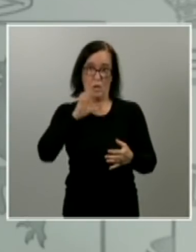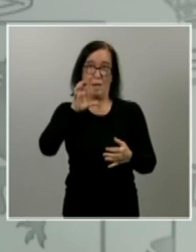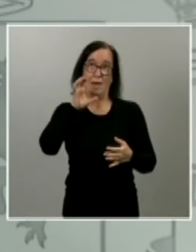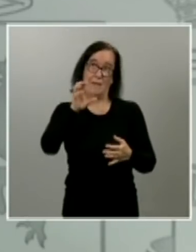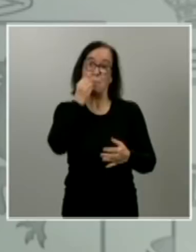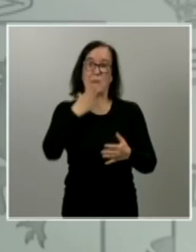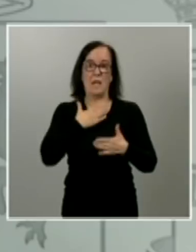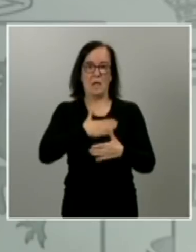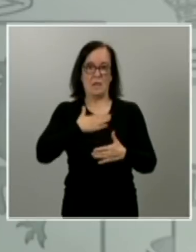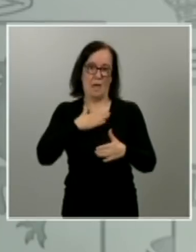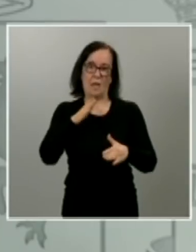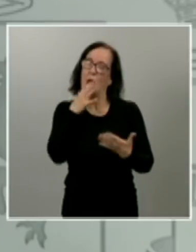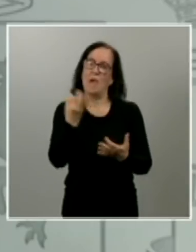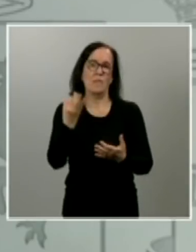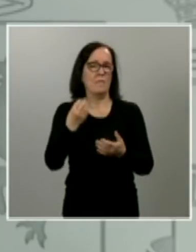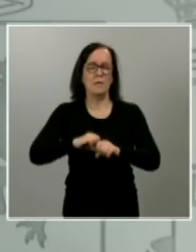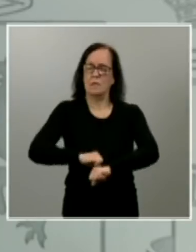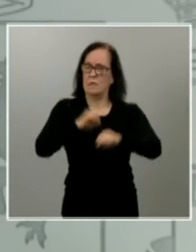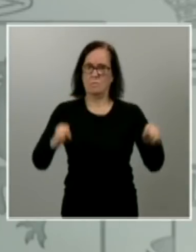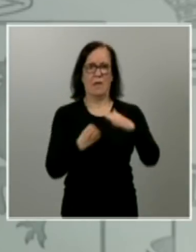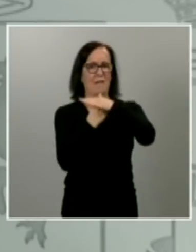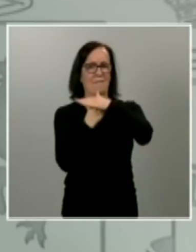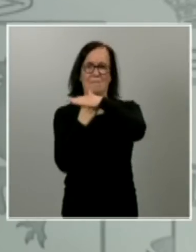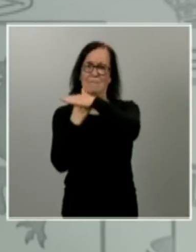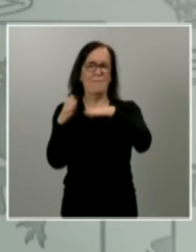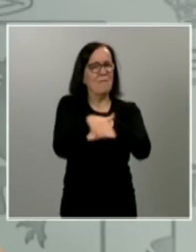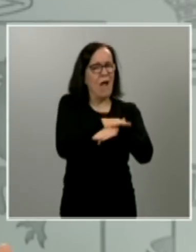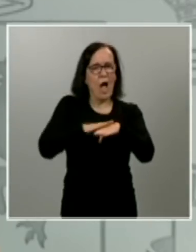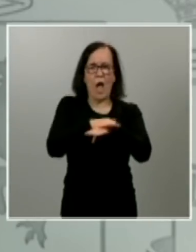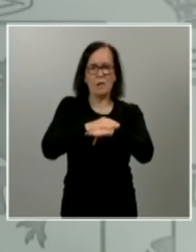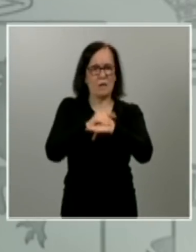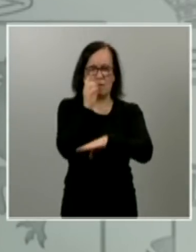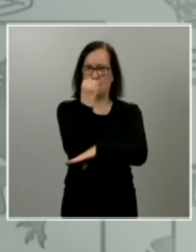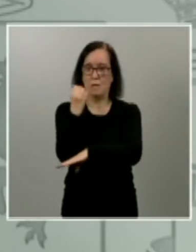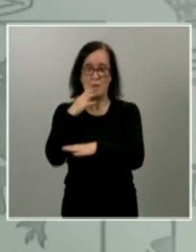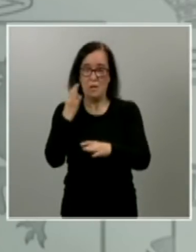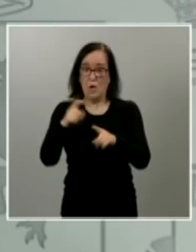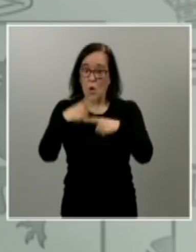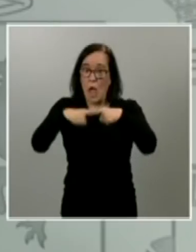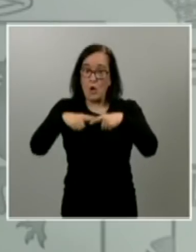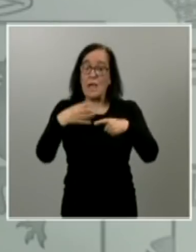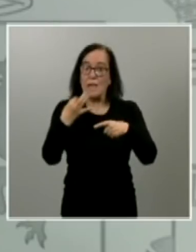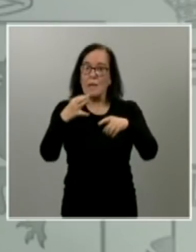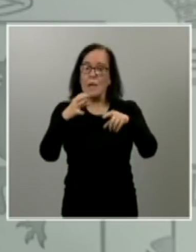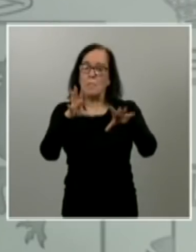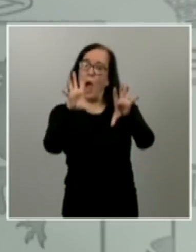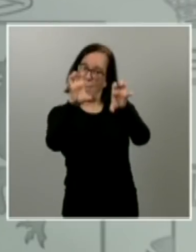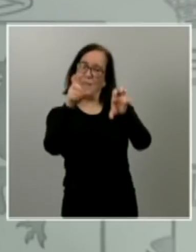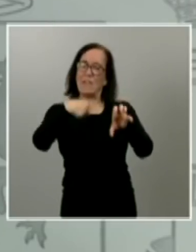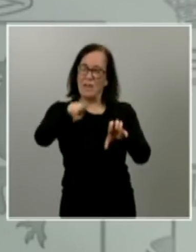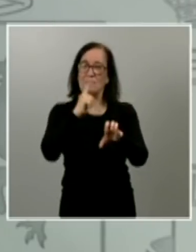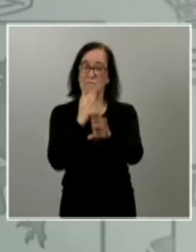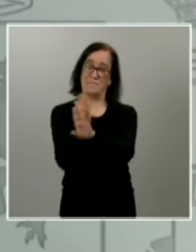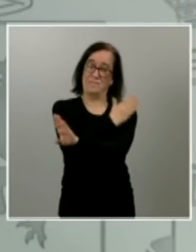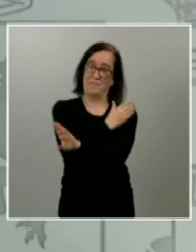que reforzarse en sus pilares esenciales sin duda alguna una de las lecciones que también tenemos que sacar de toda esta desgracia esta